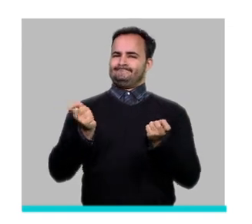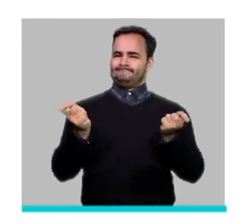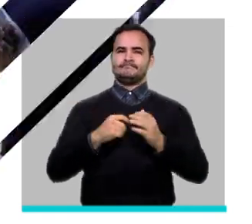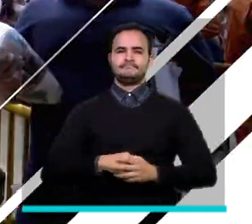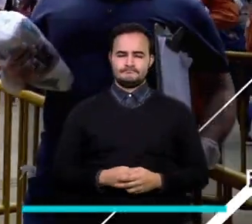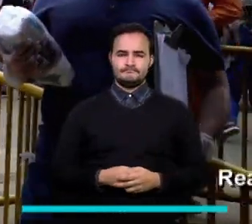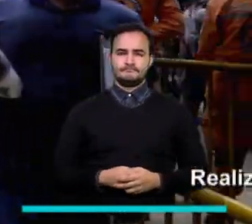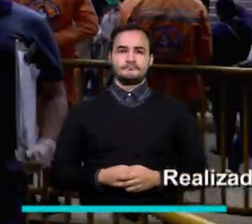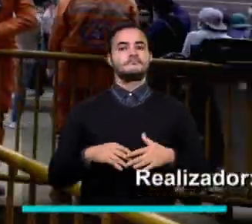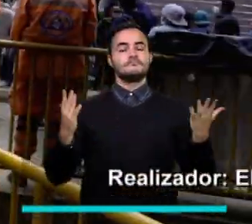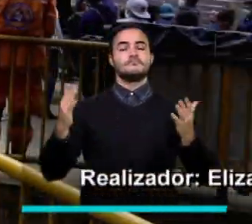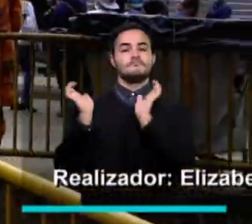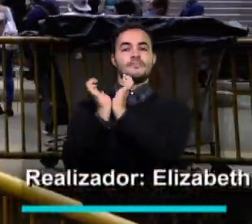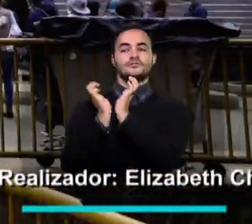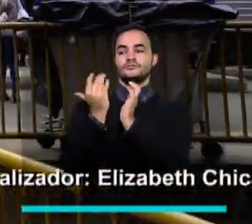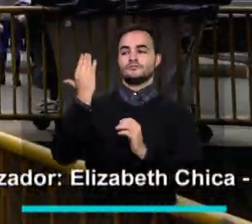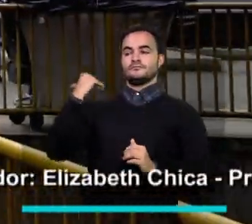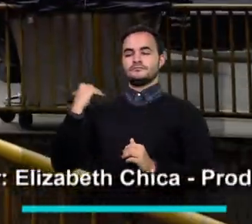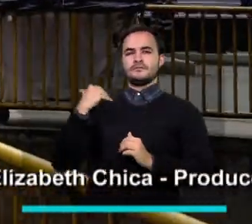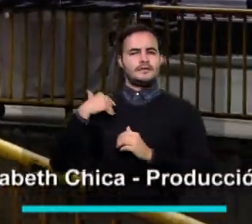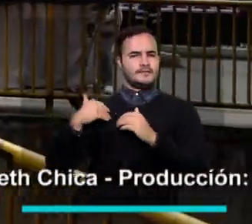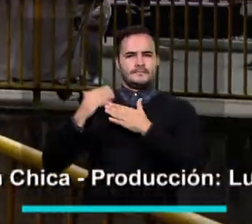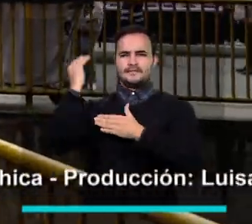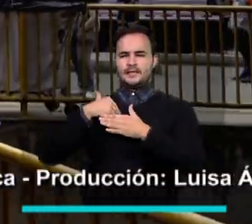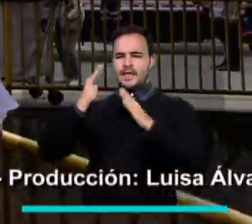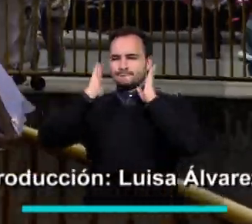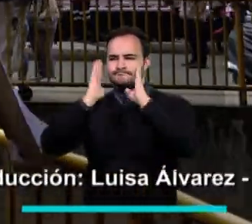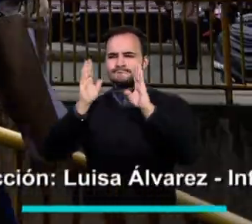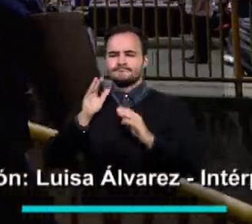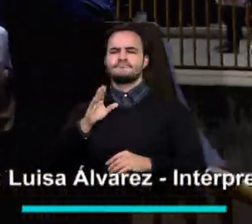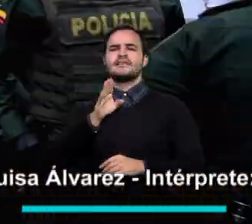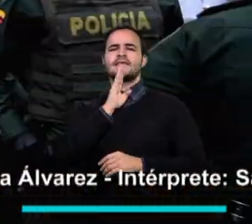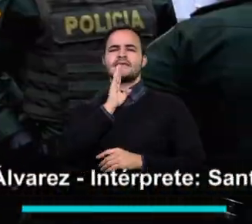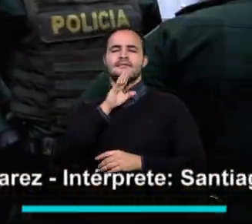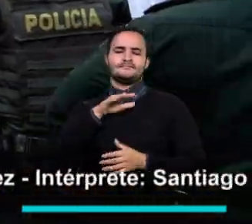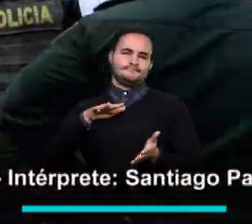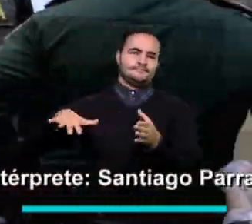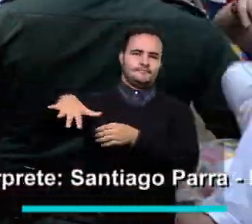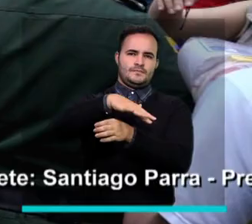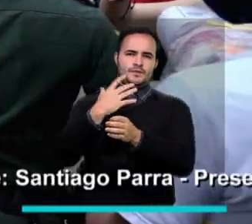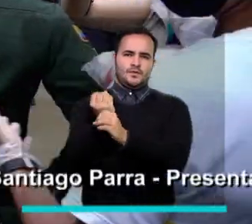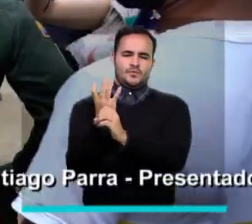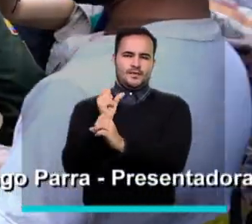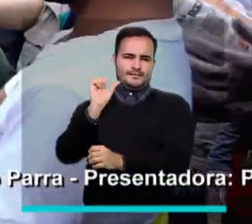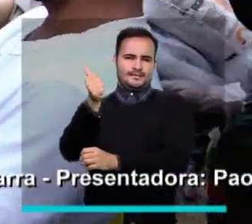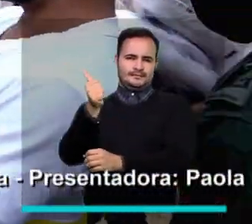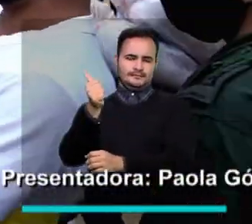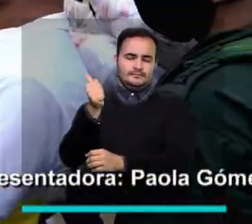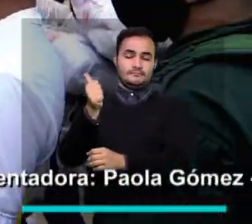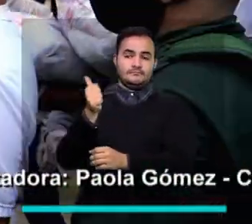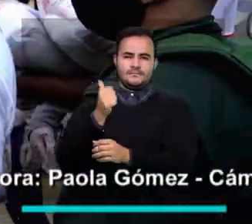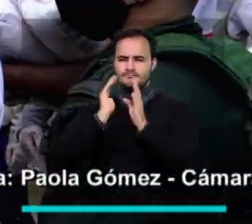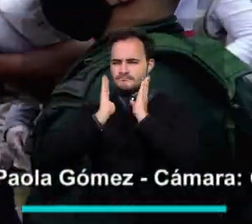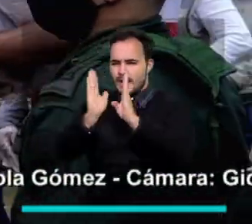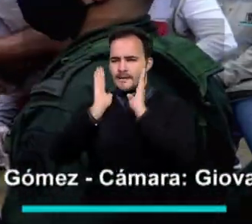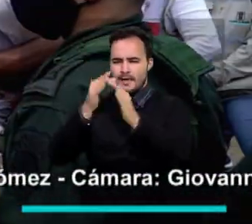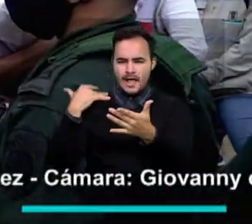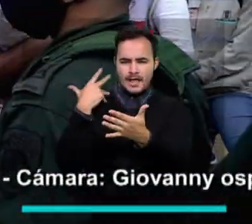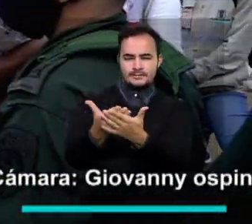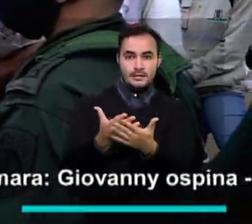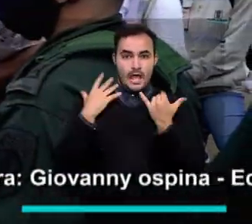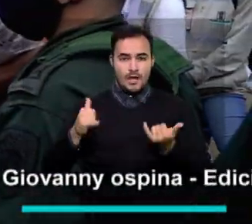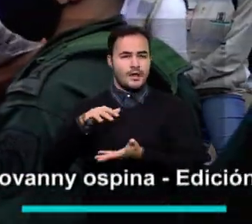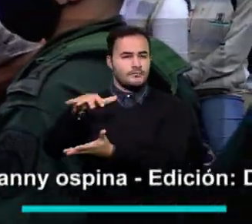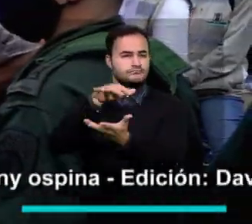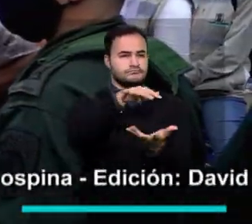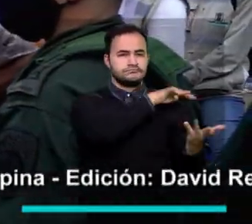Desde mayo, la Alcaldía realiza un acompañamiento integral a los habitantes de la Comuna 10. A la fecha, ha